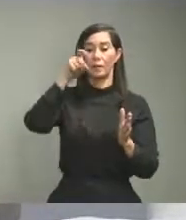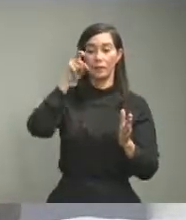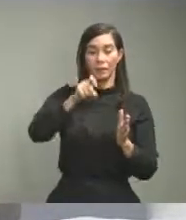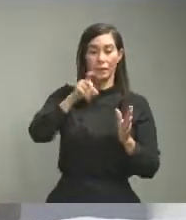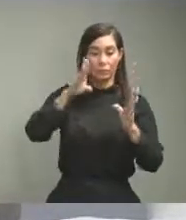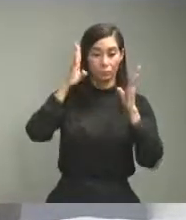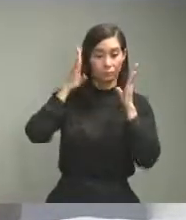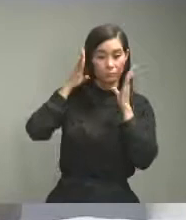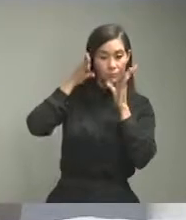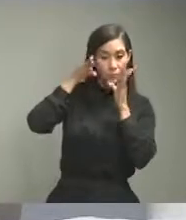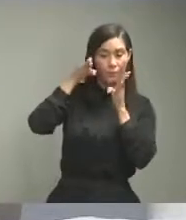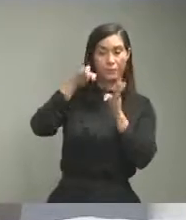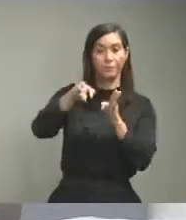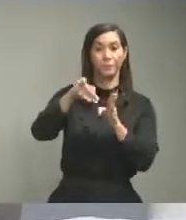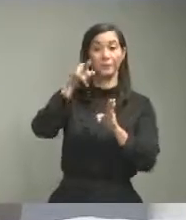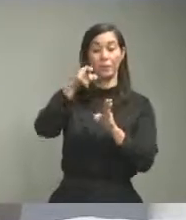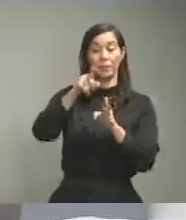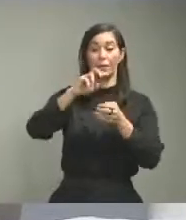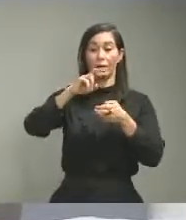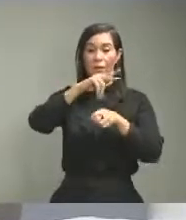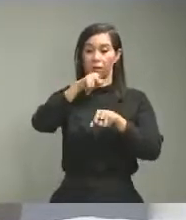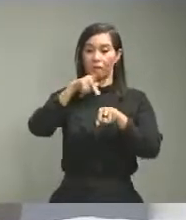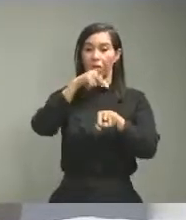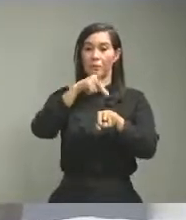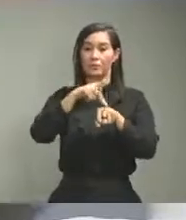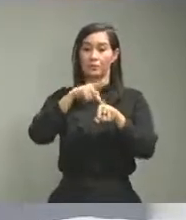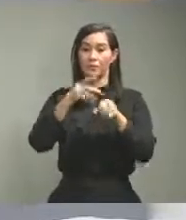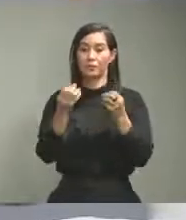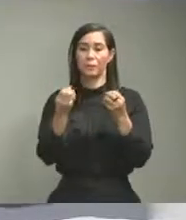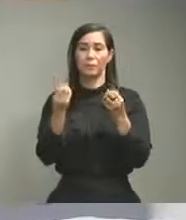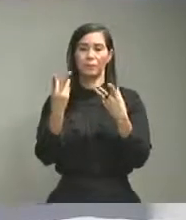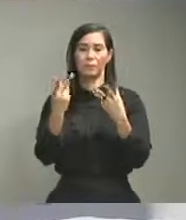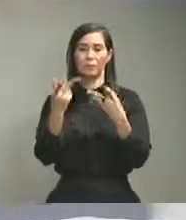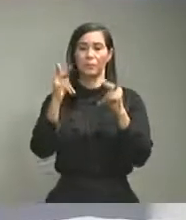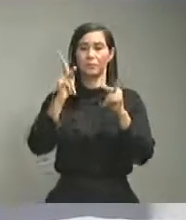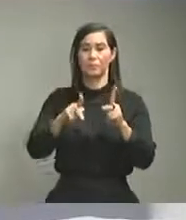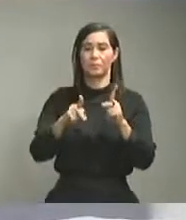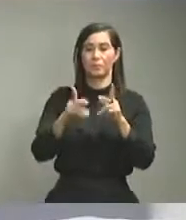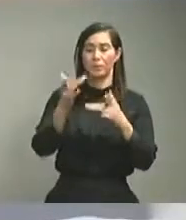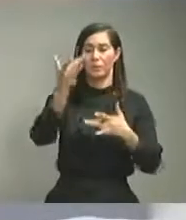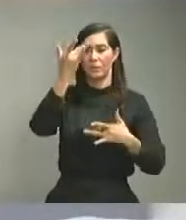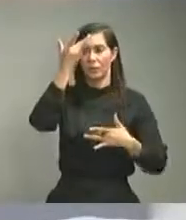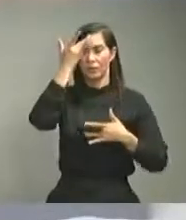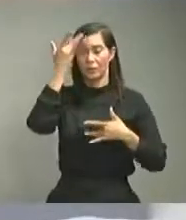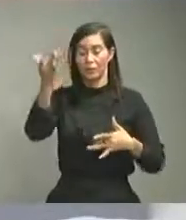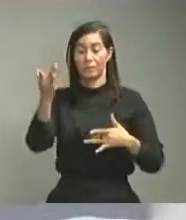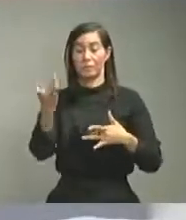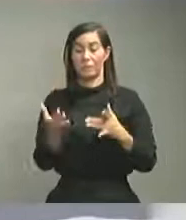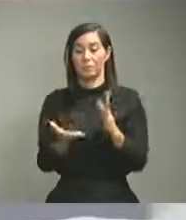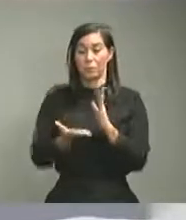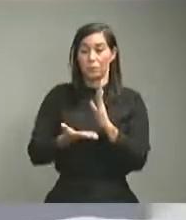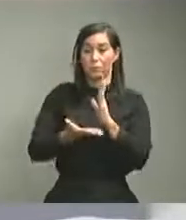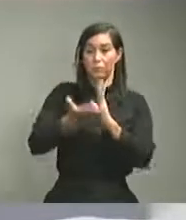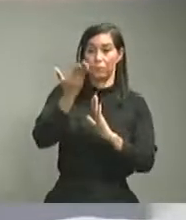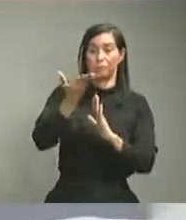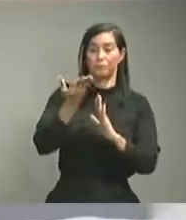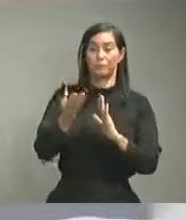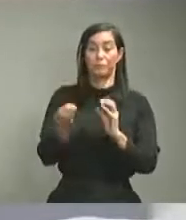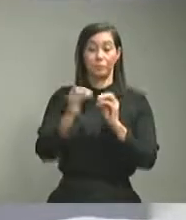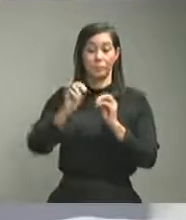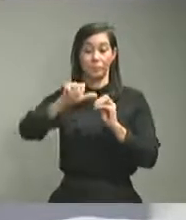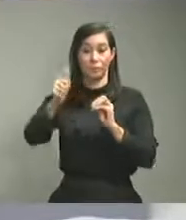esencialmente en esas provincias que como usted señala tienen una incidencia mucho mayor que otras